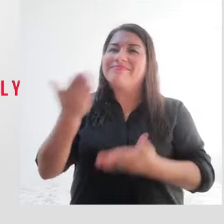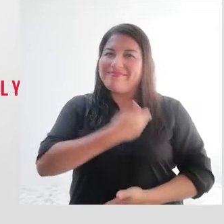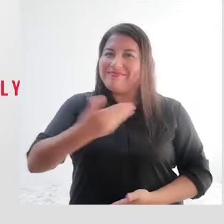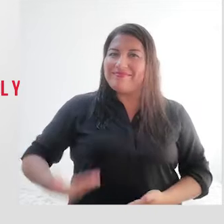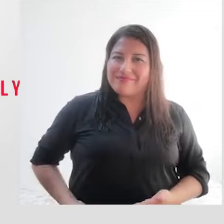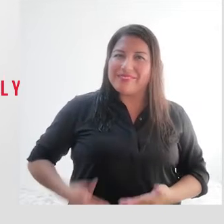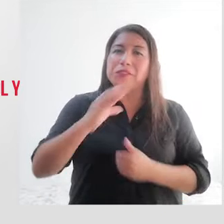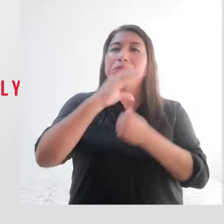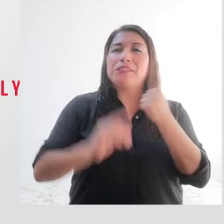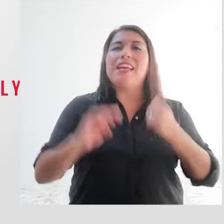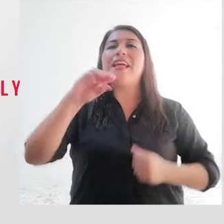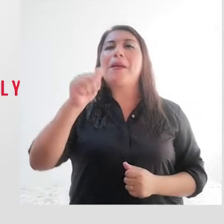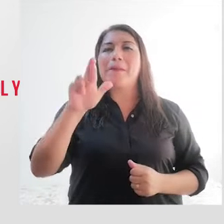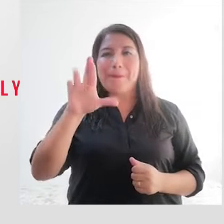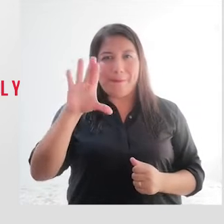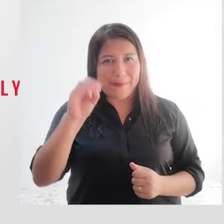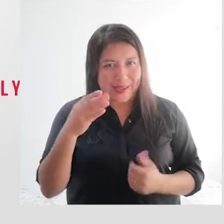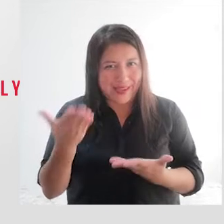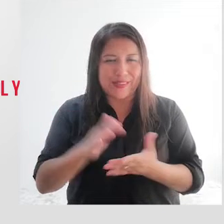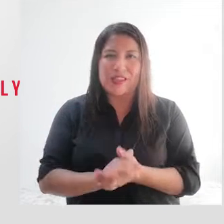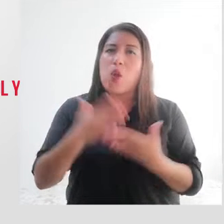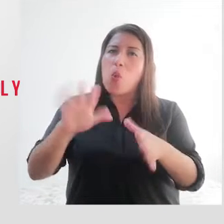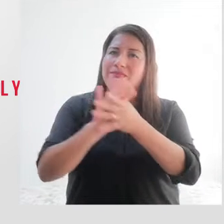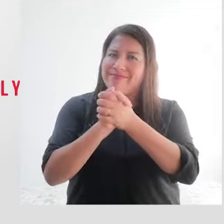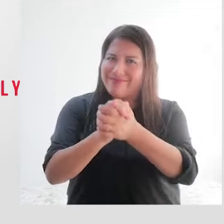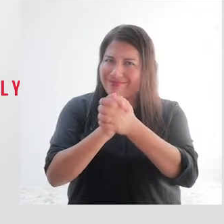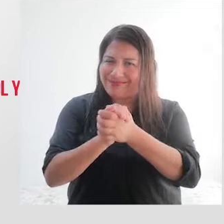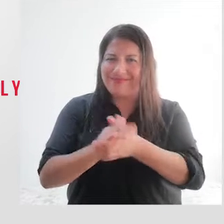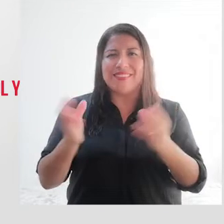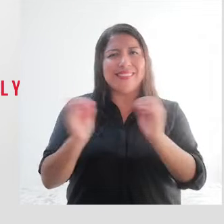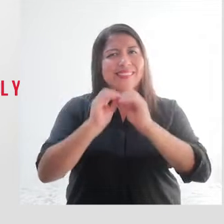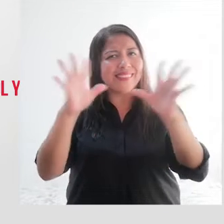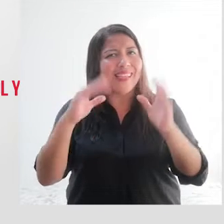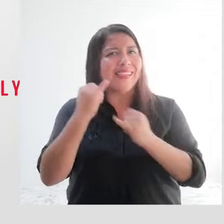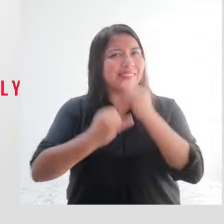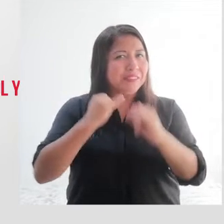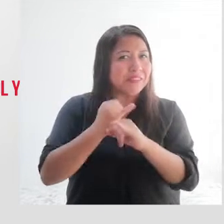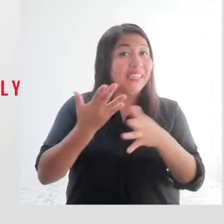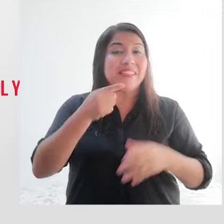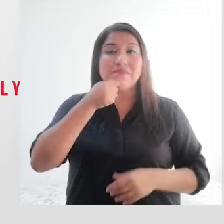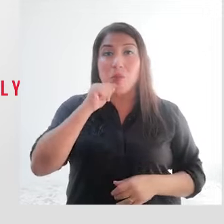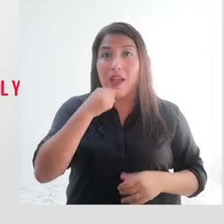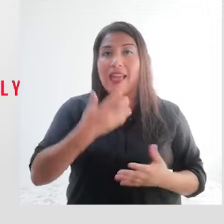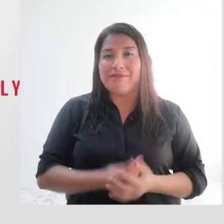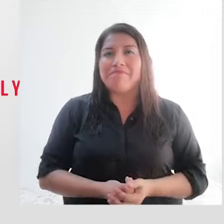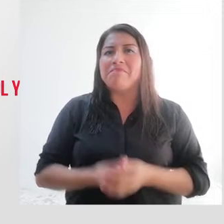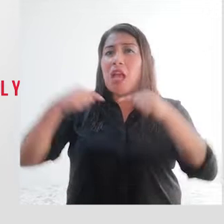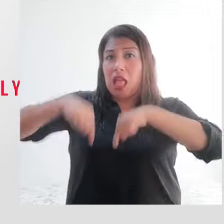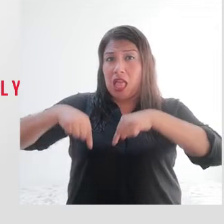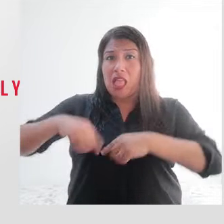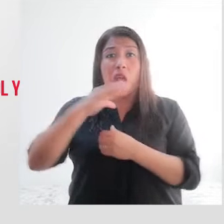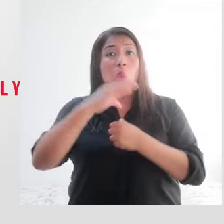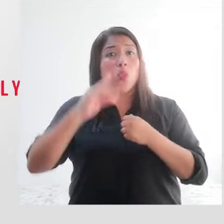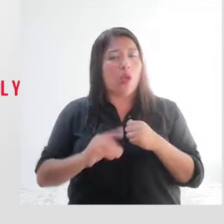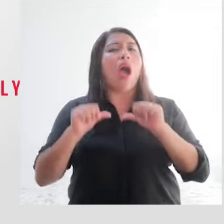presidente de CONADI, Marco Antonio Gamarra La Barrera, por el saludo del Día Internacional de la Mujer y desde el